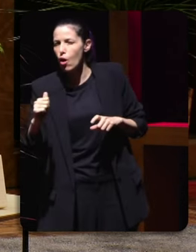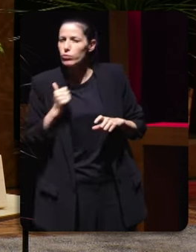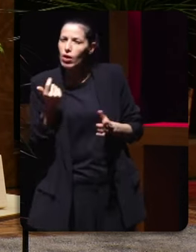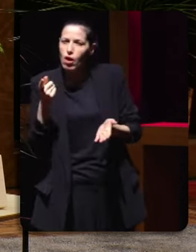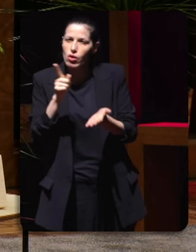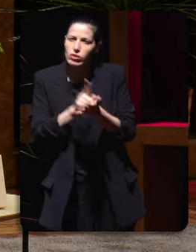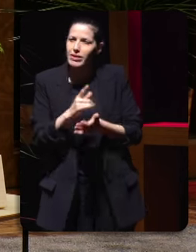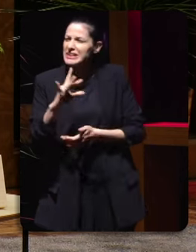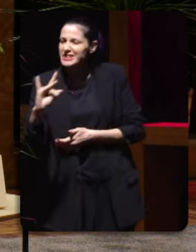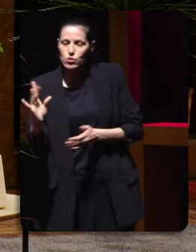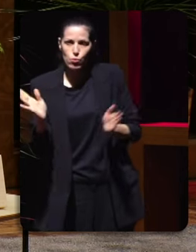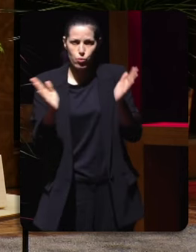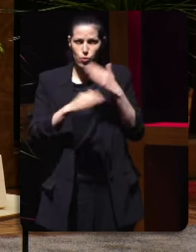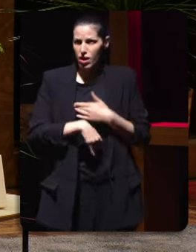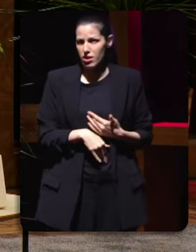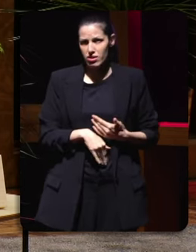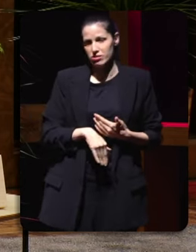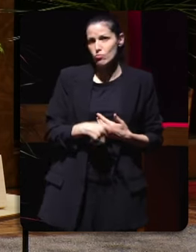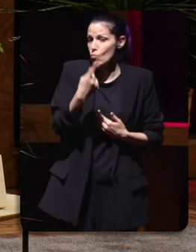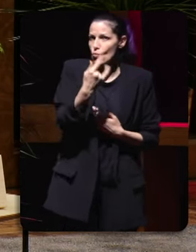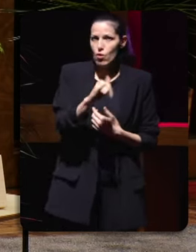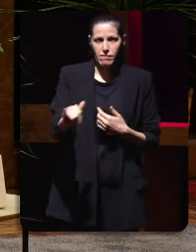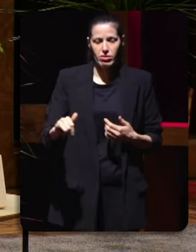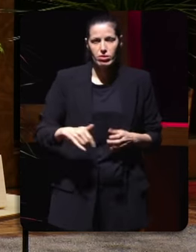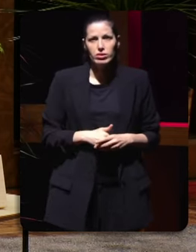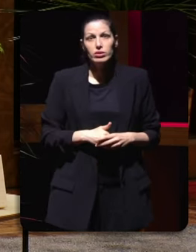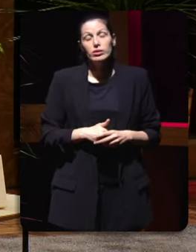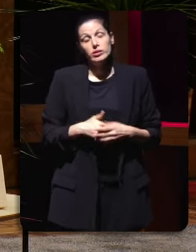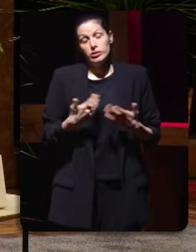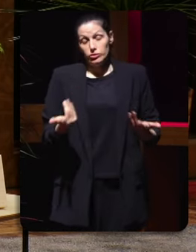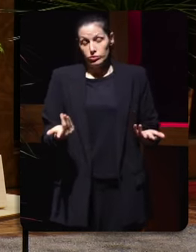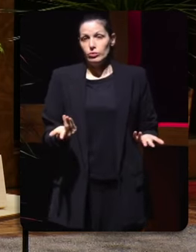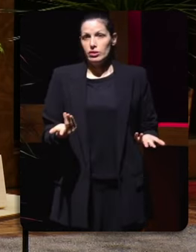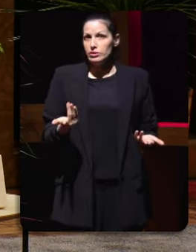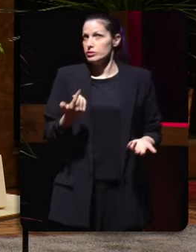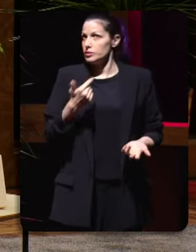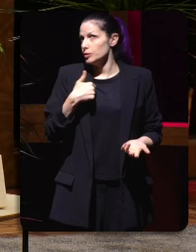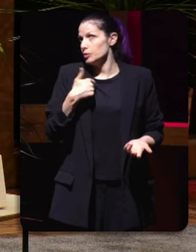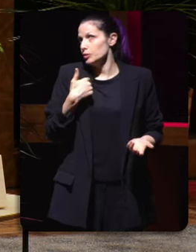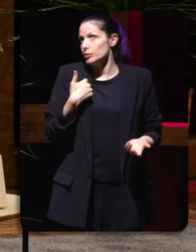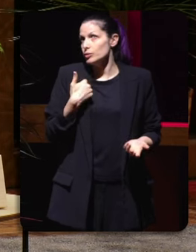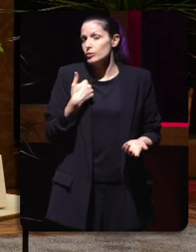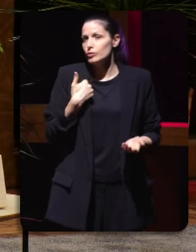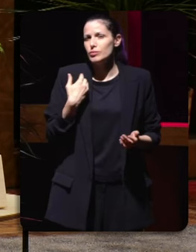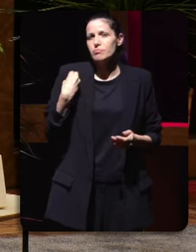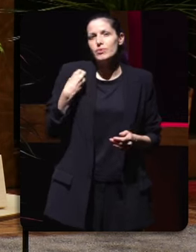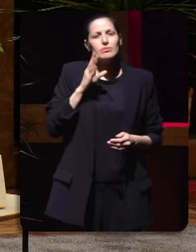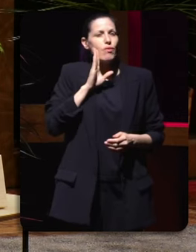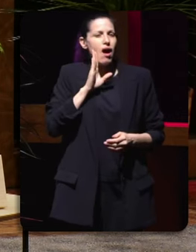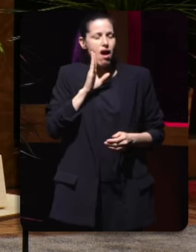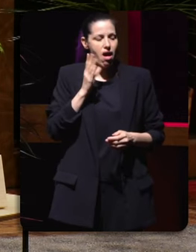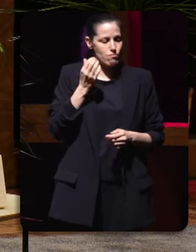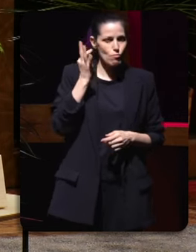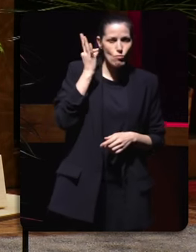decir xa está e a ver un pouco que comentaba o de que as